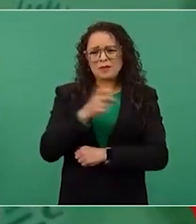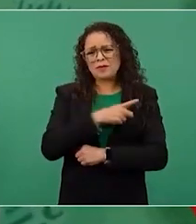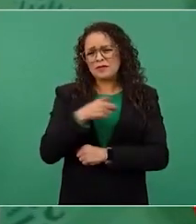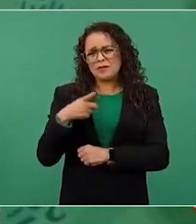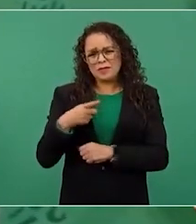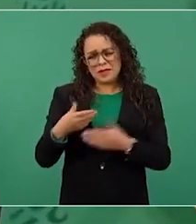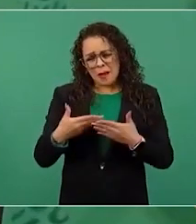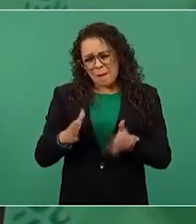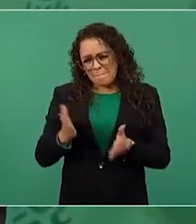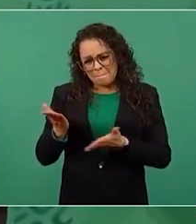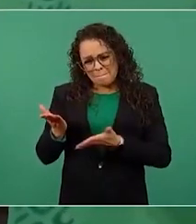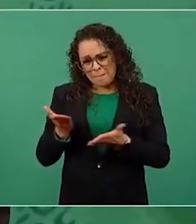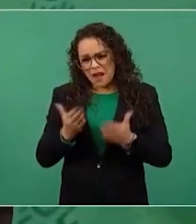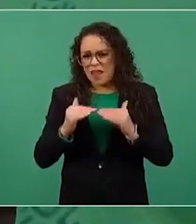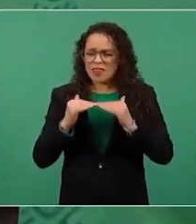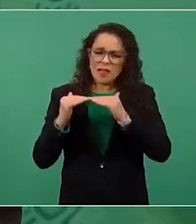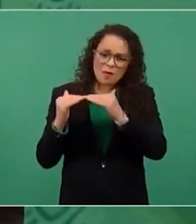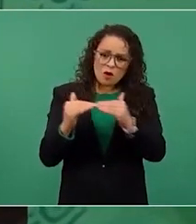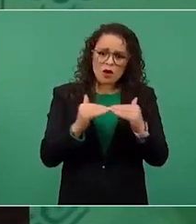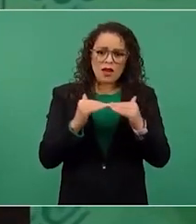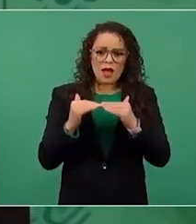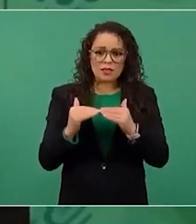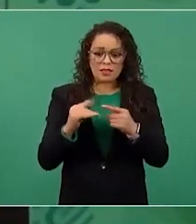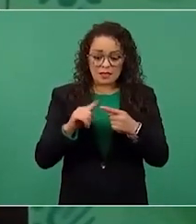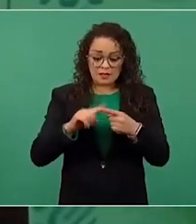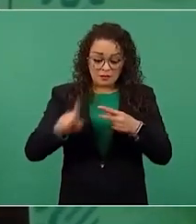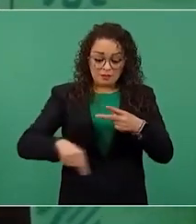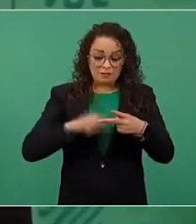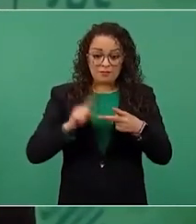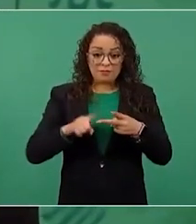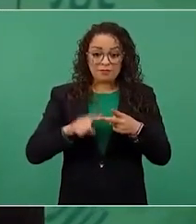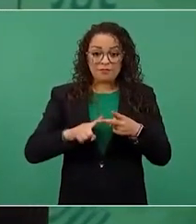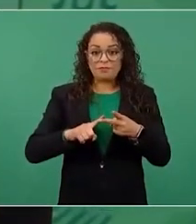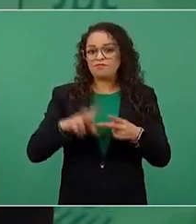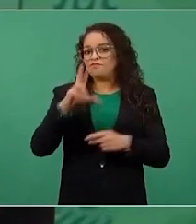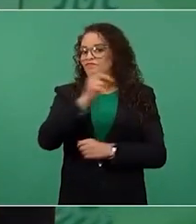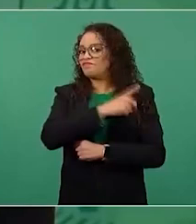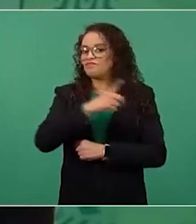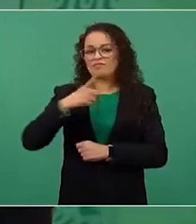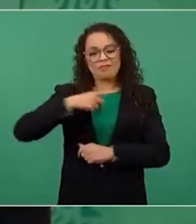Y segundo, no se debe violar la Constitución.